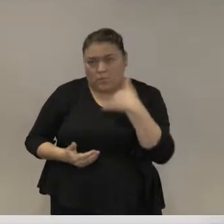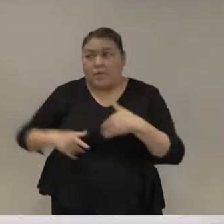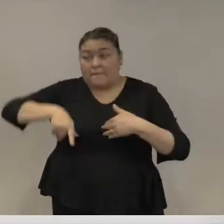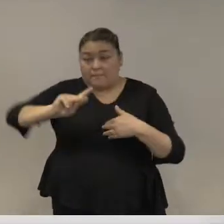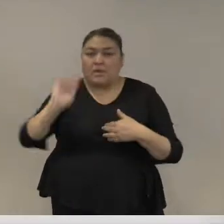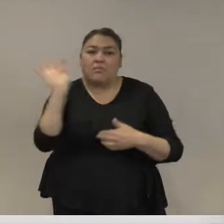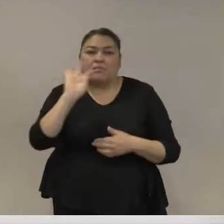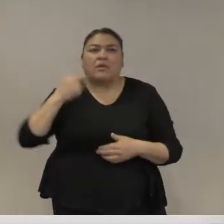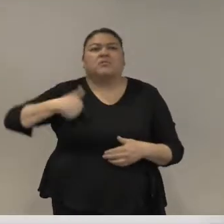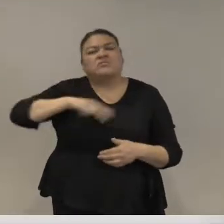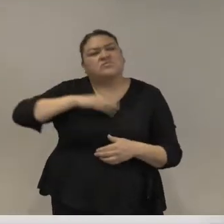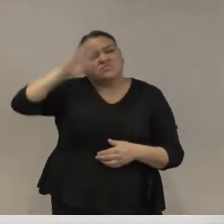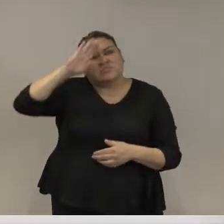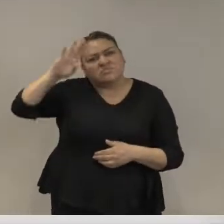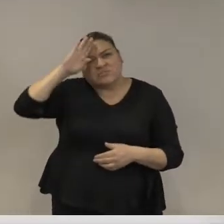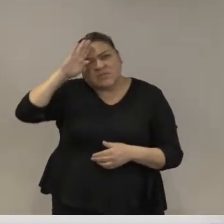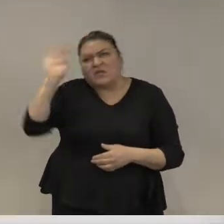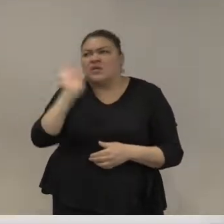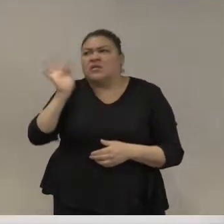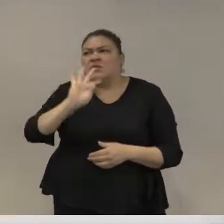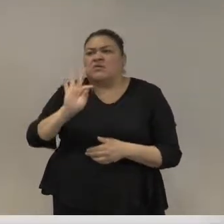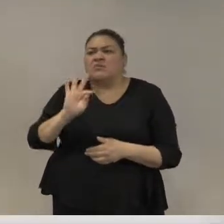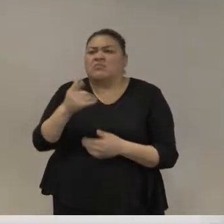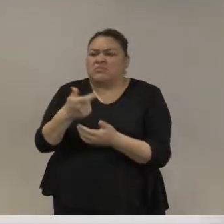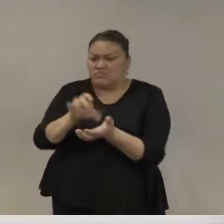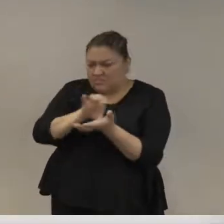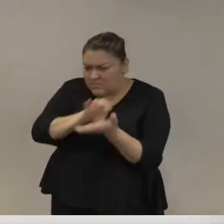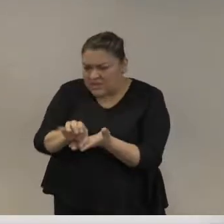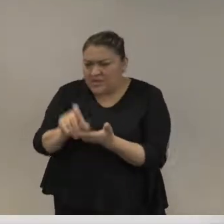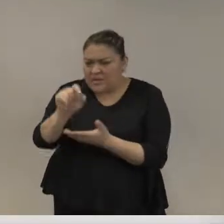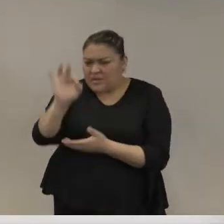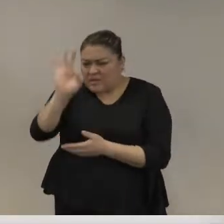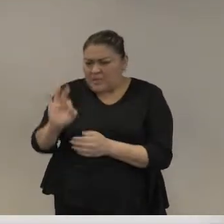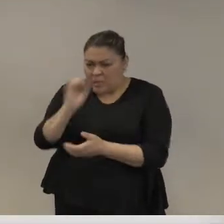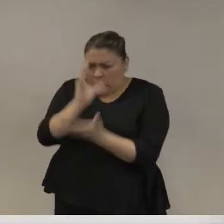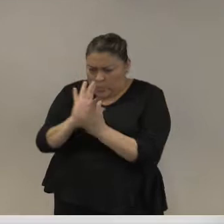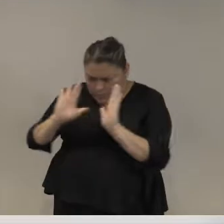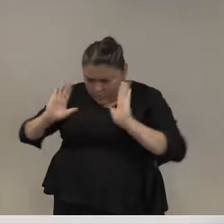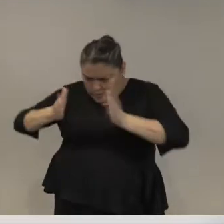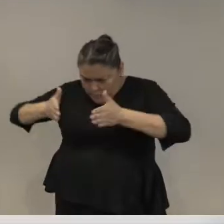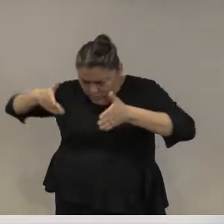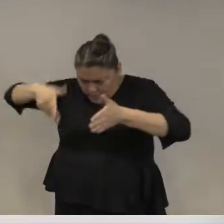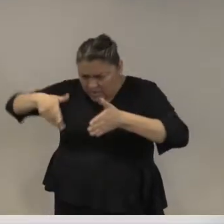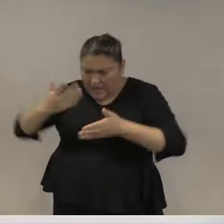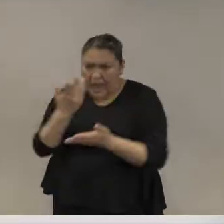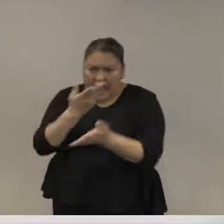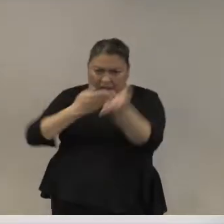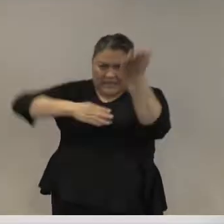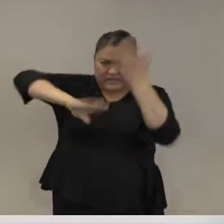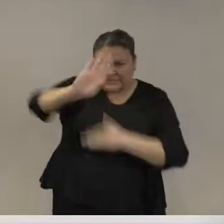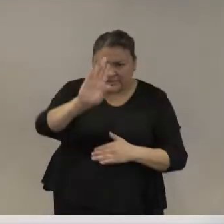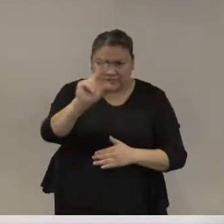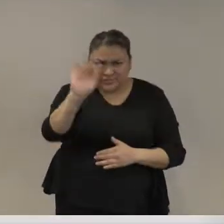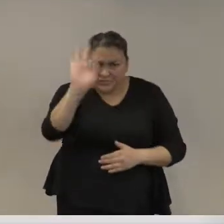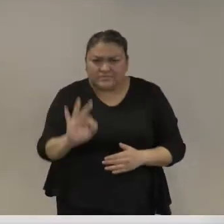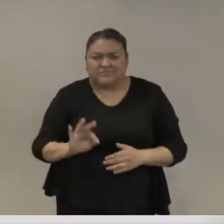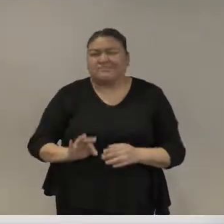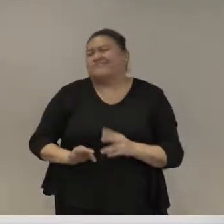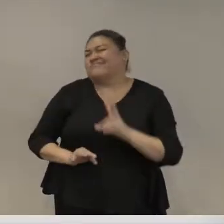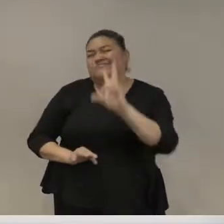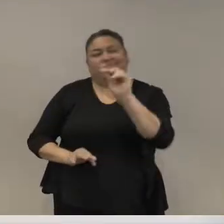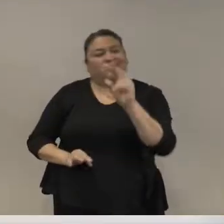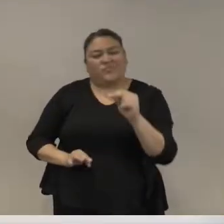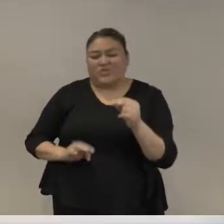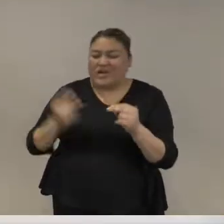invirtiéramos 20% más de recursos en esa sola cosa rendiremos resultados de 80% no eso no pasa